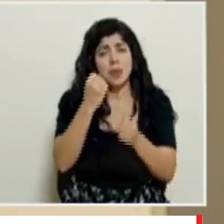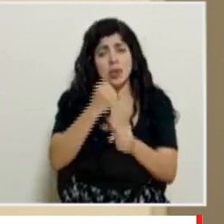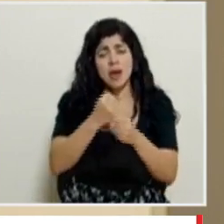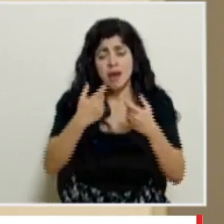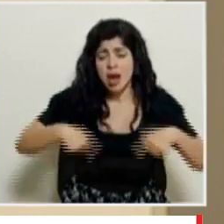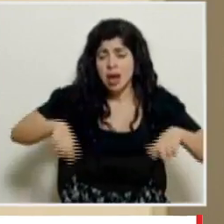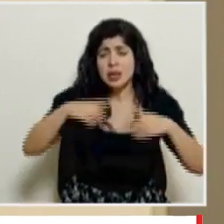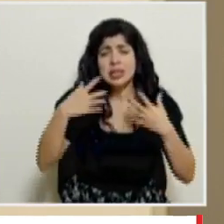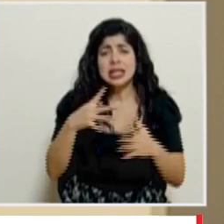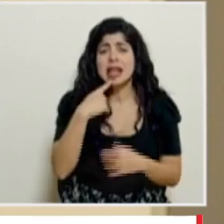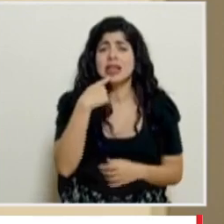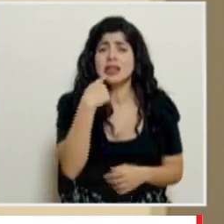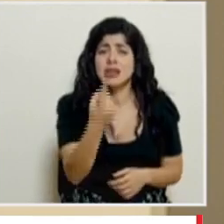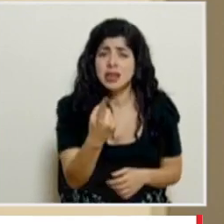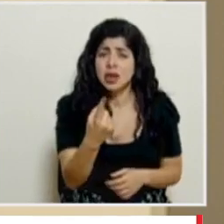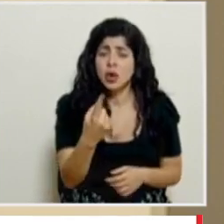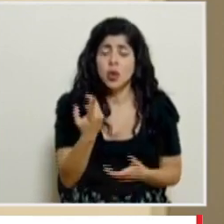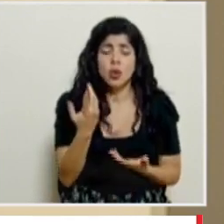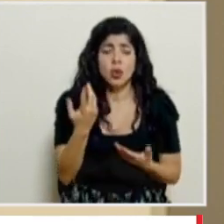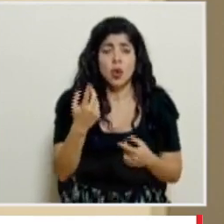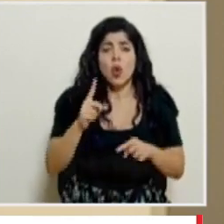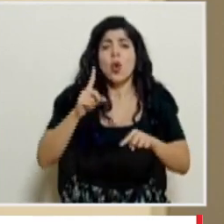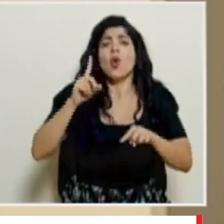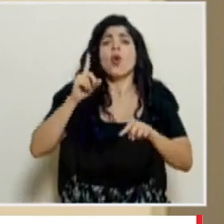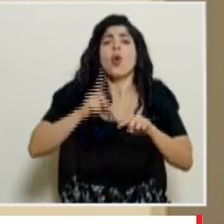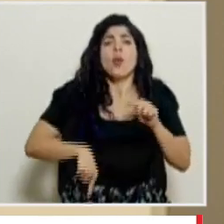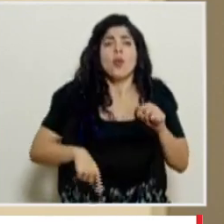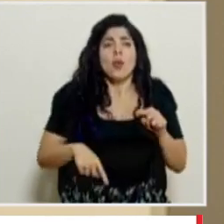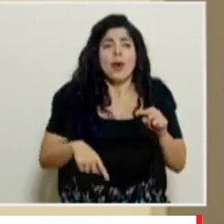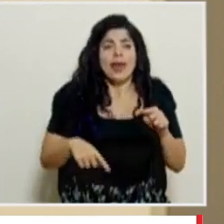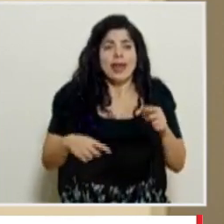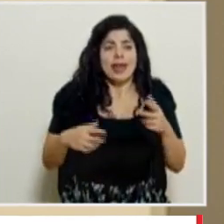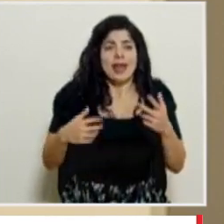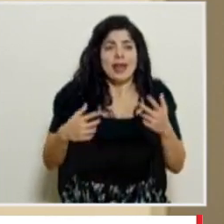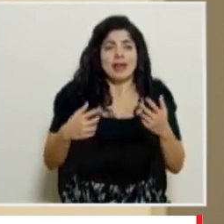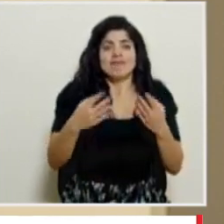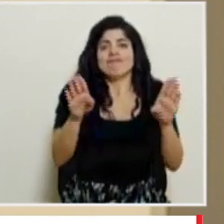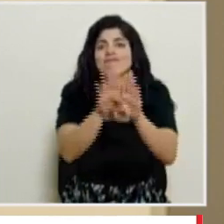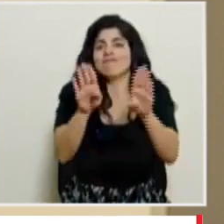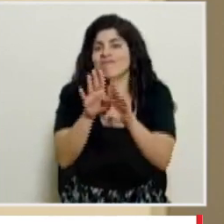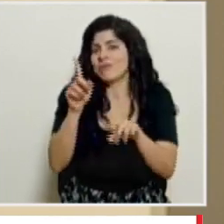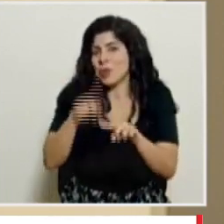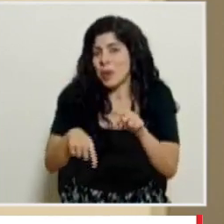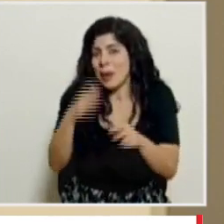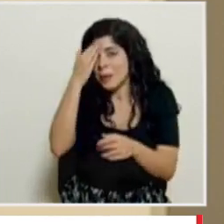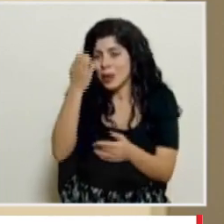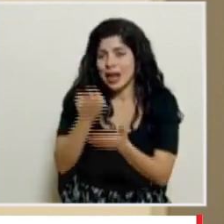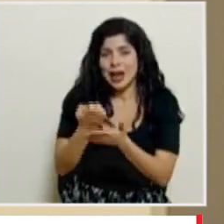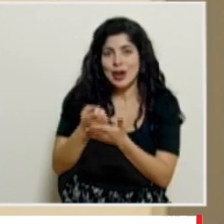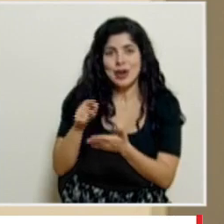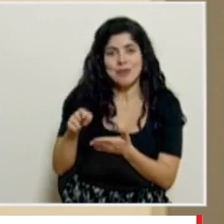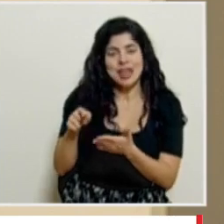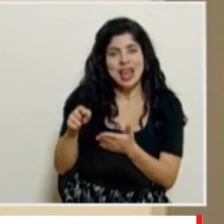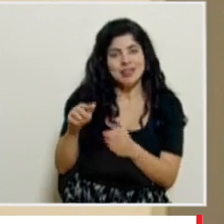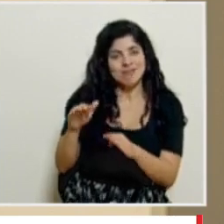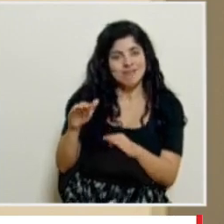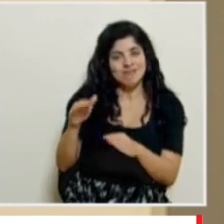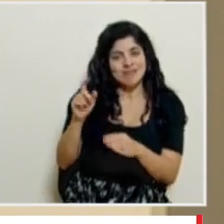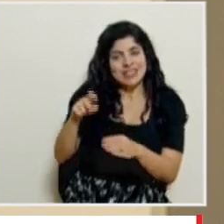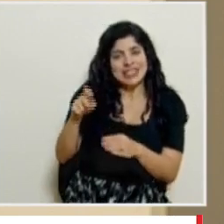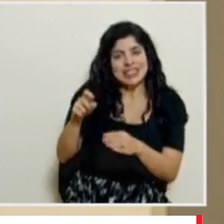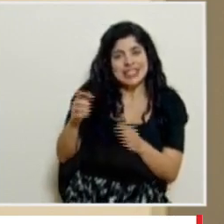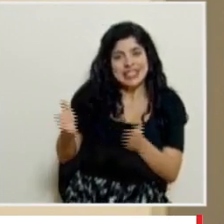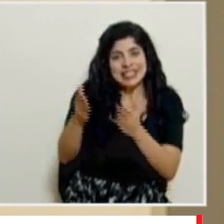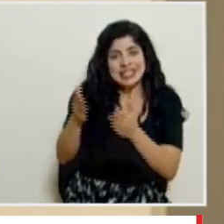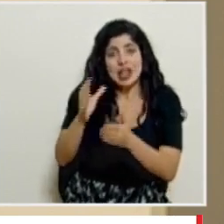mencionar que no podíamos tomar decisiones de cierre, que la economía necesita respirar, que los costarricenses